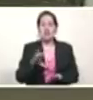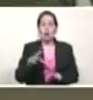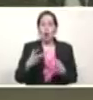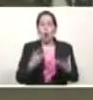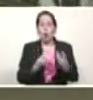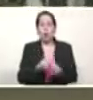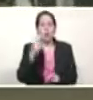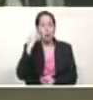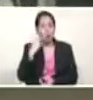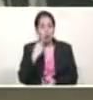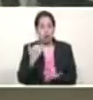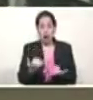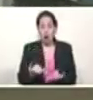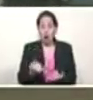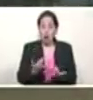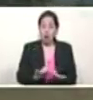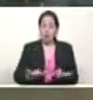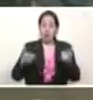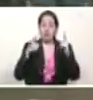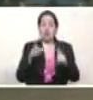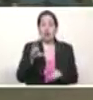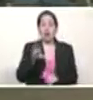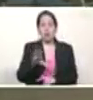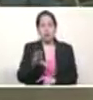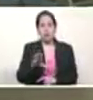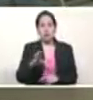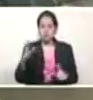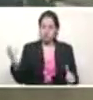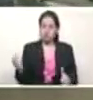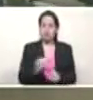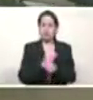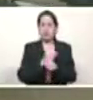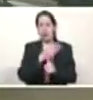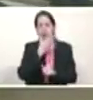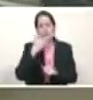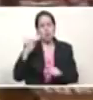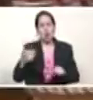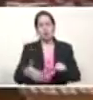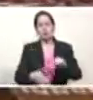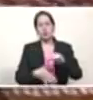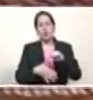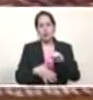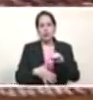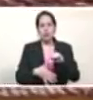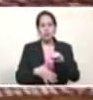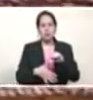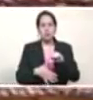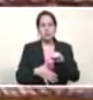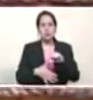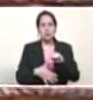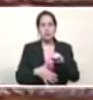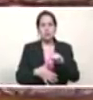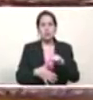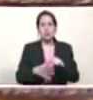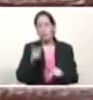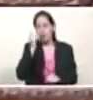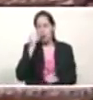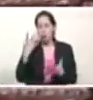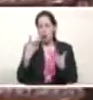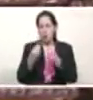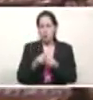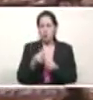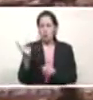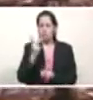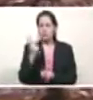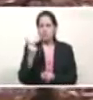ahora van a seguir libertando la patria y el gran continente suramericano. Estamos aquí con el compañero José Vázquez, con Carlos